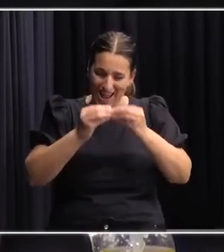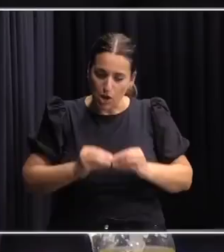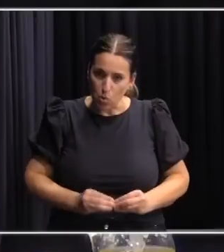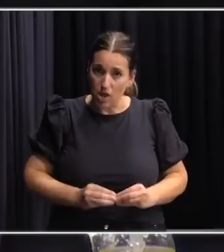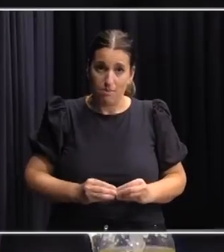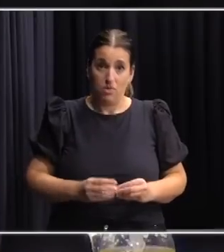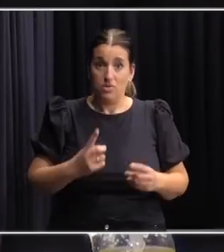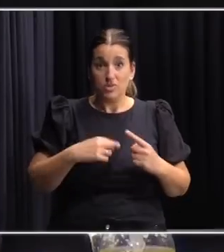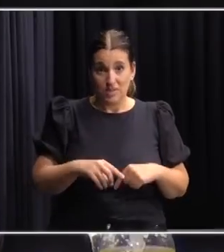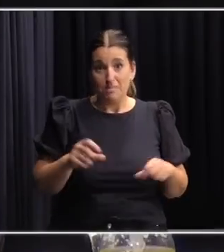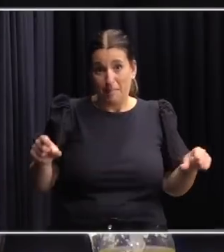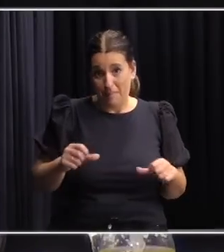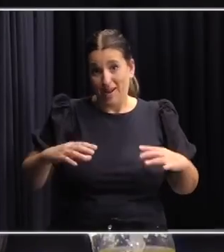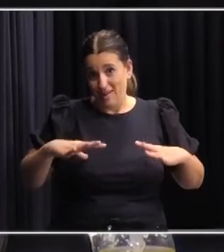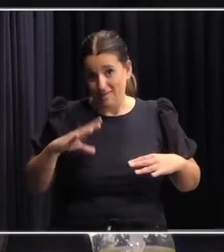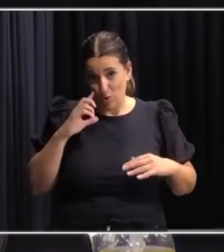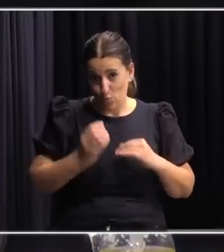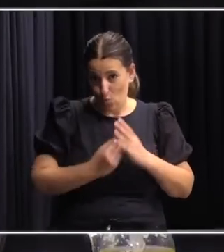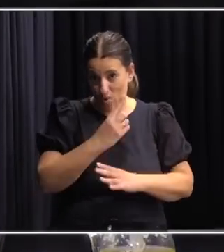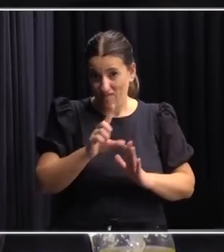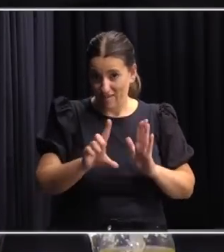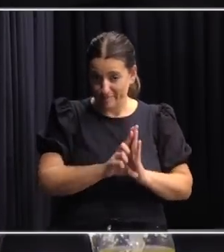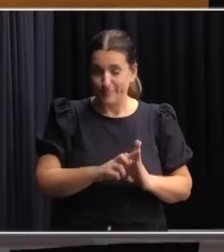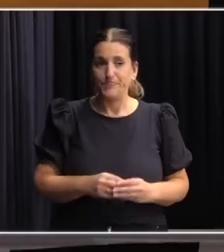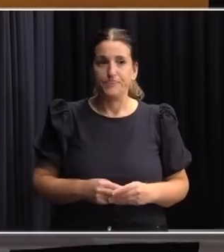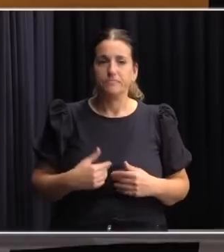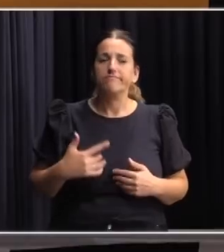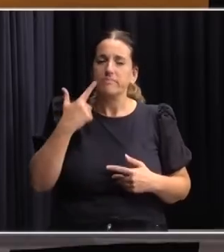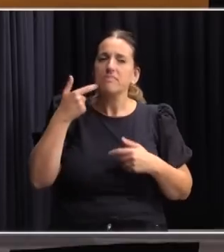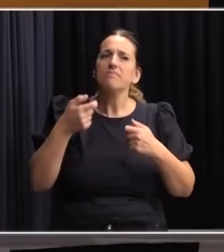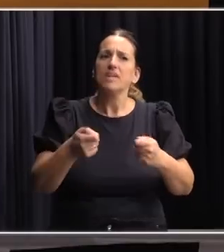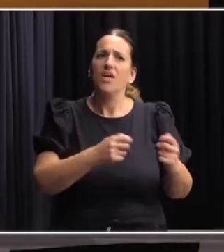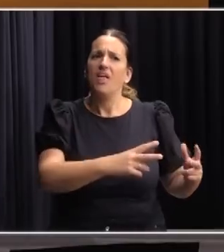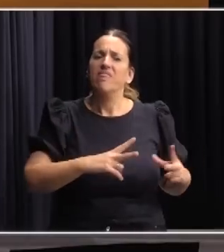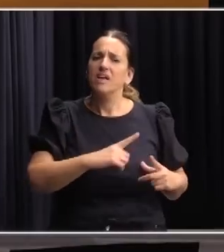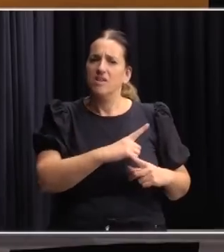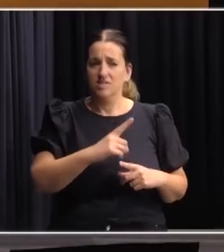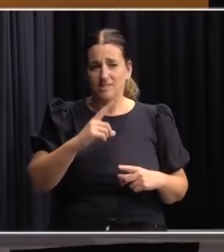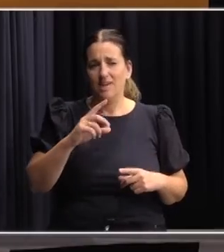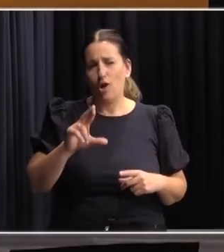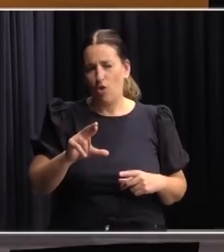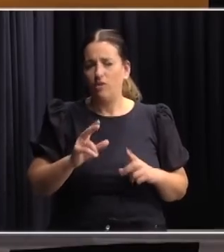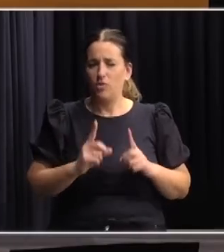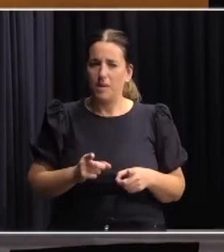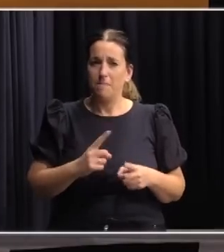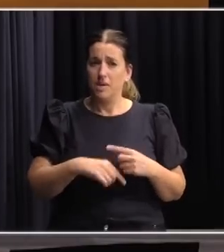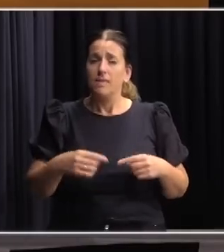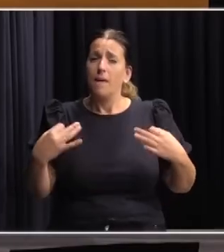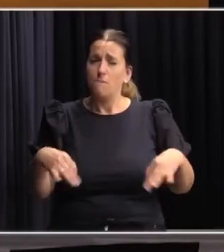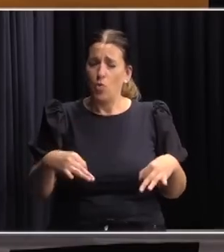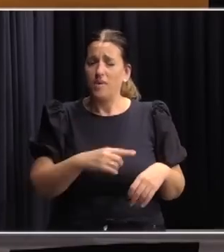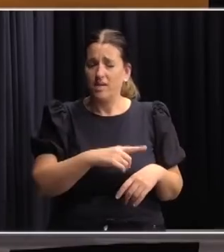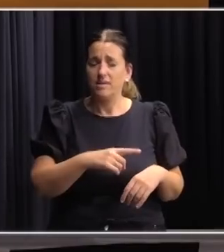no podemos hacer acuerdo. Y hago hincapié en lo que decía Rodolfo y en lo que decía que está bien